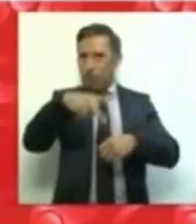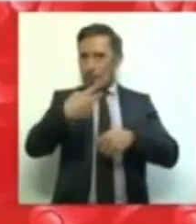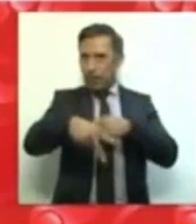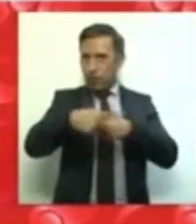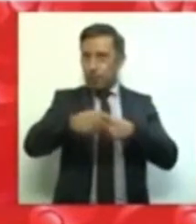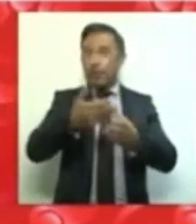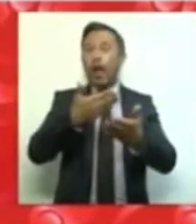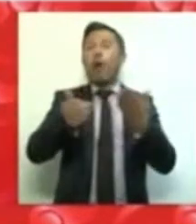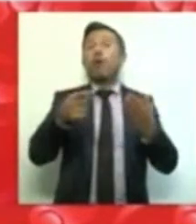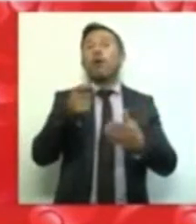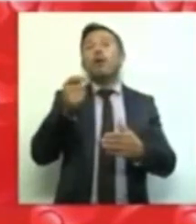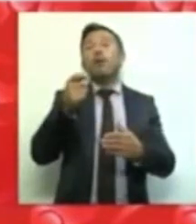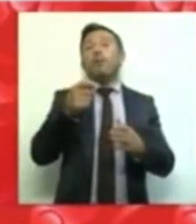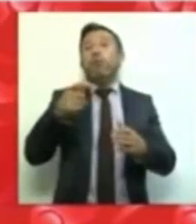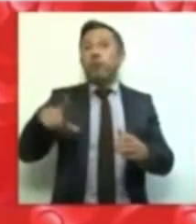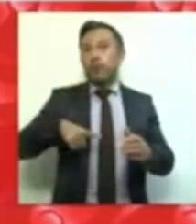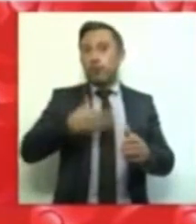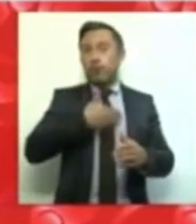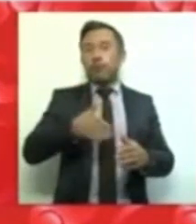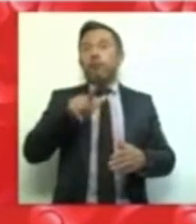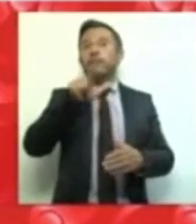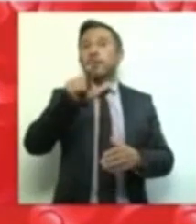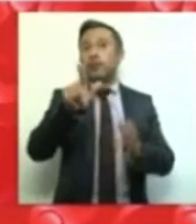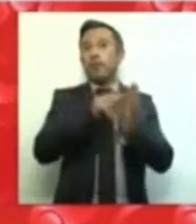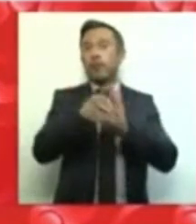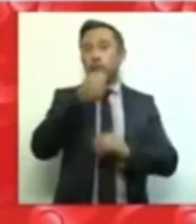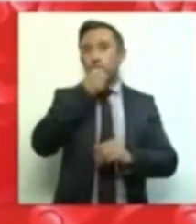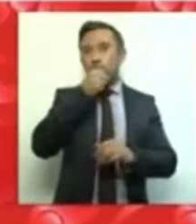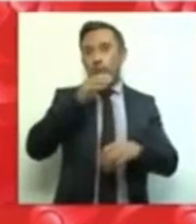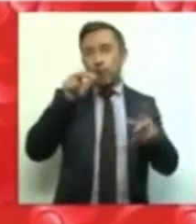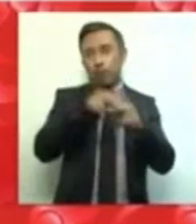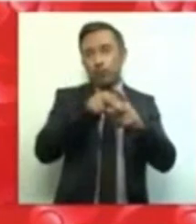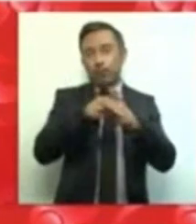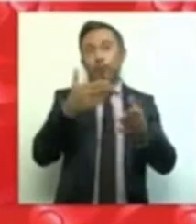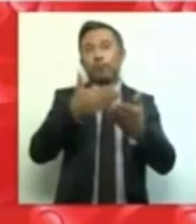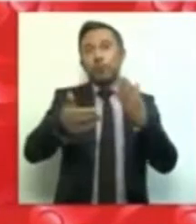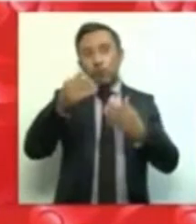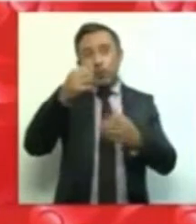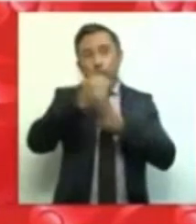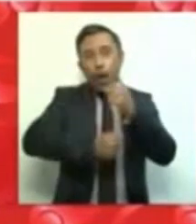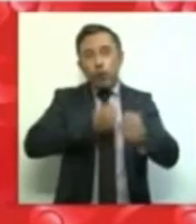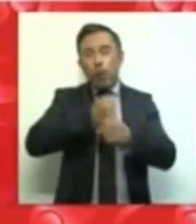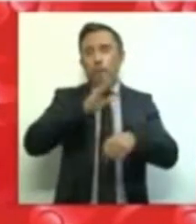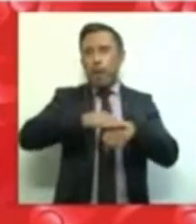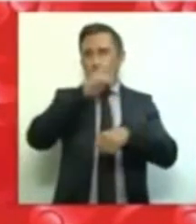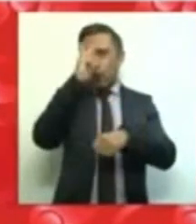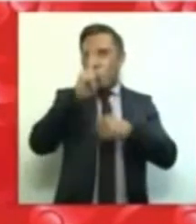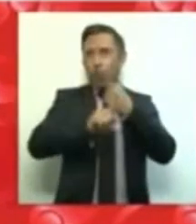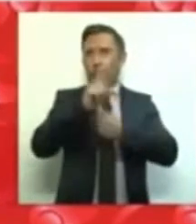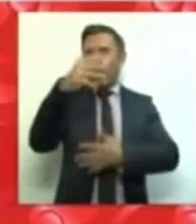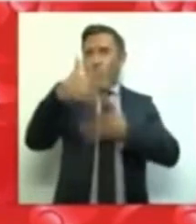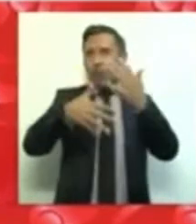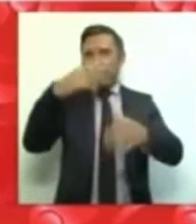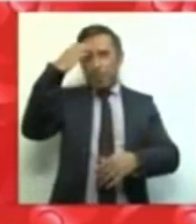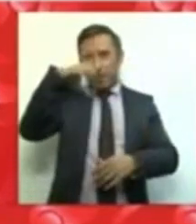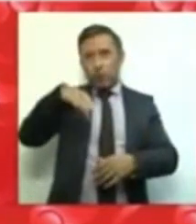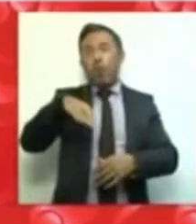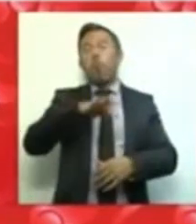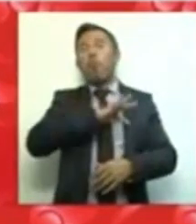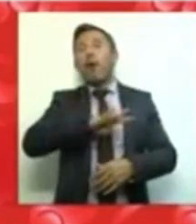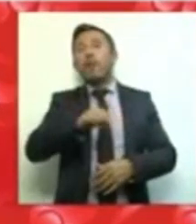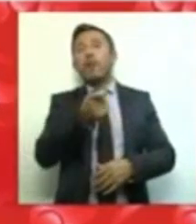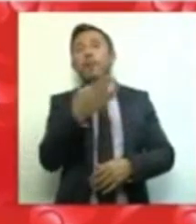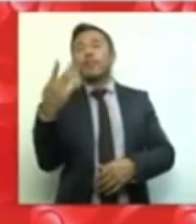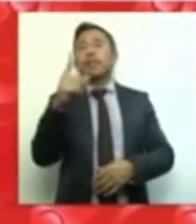México registra al momento su año más violento, teniendo un promedio de aproximadamente 100